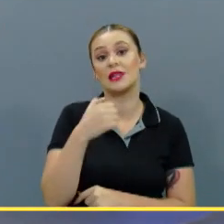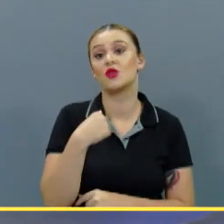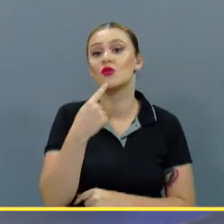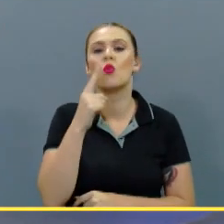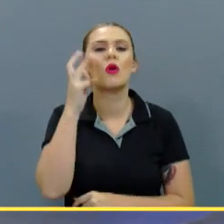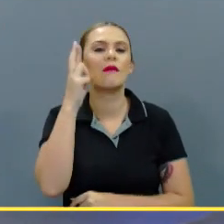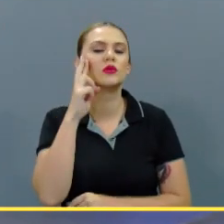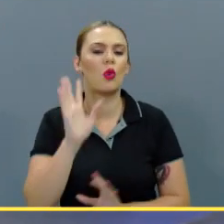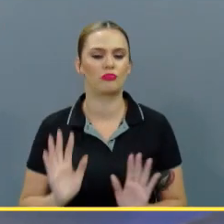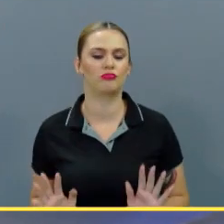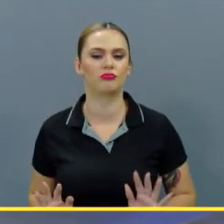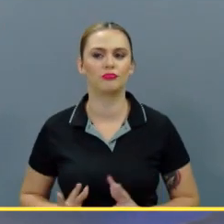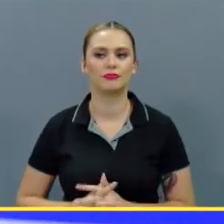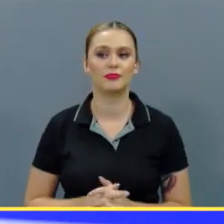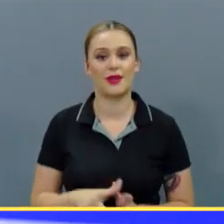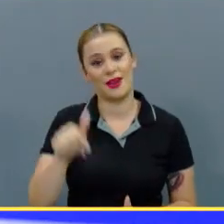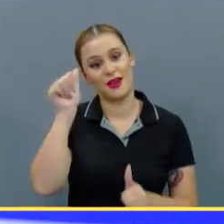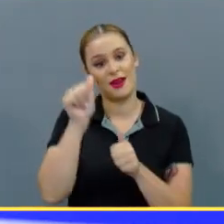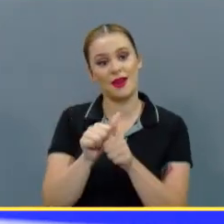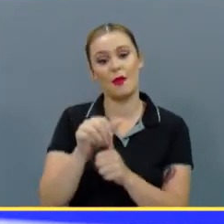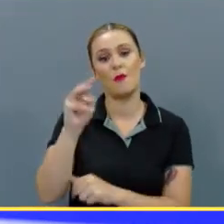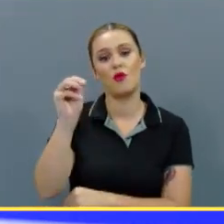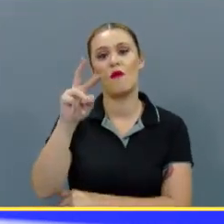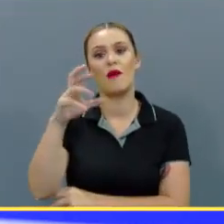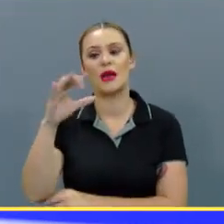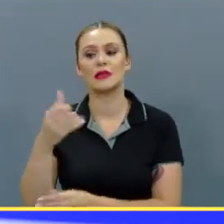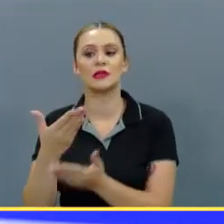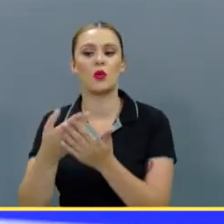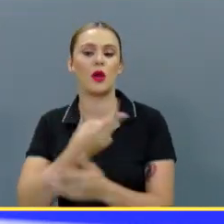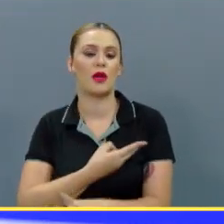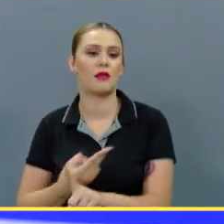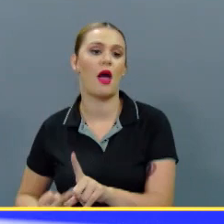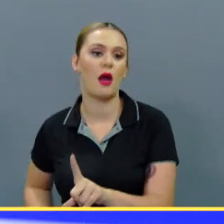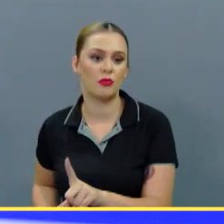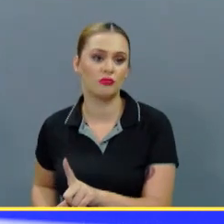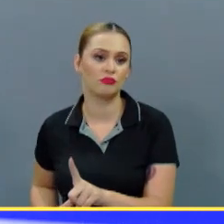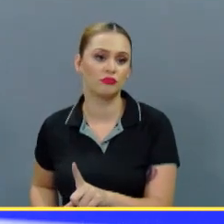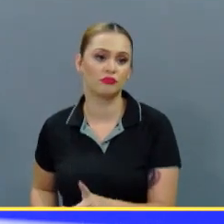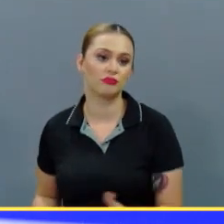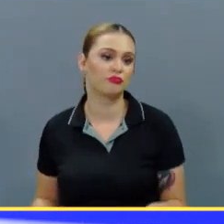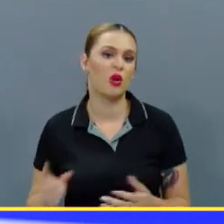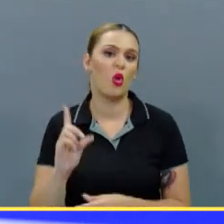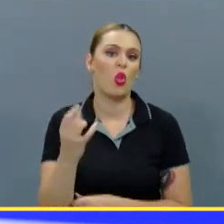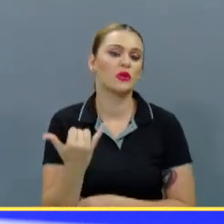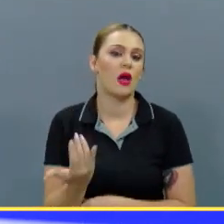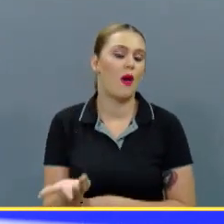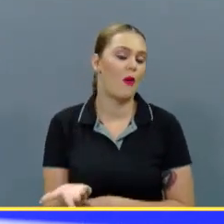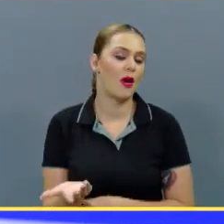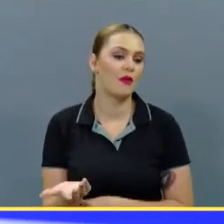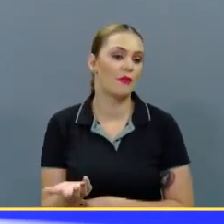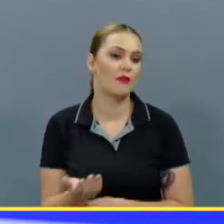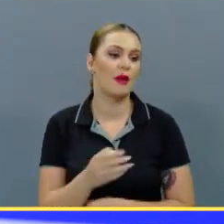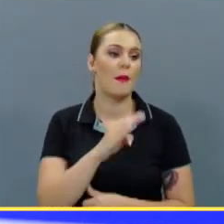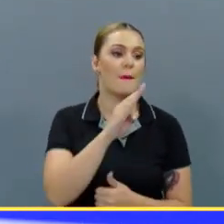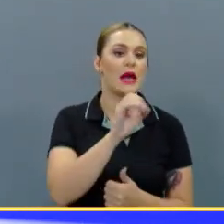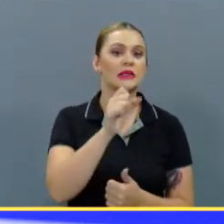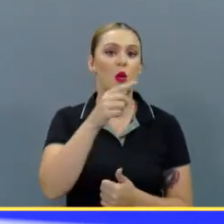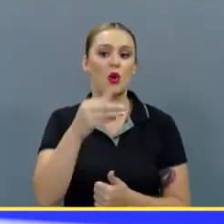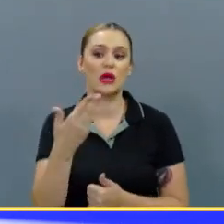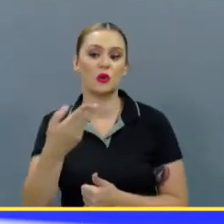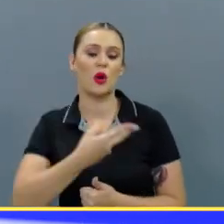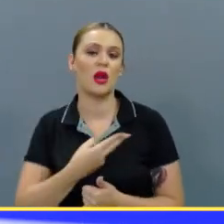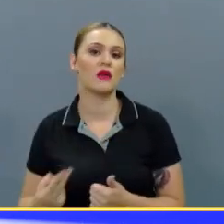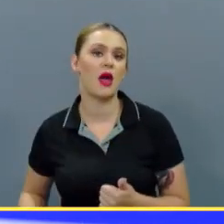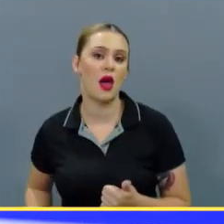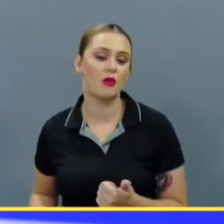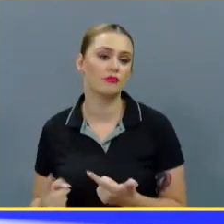por un motivo. Recuerden que Mauricio Vargas llegó a Herediano. Y dónde está hoy. Brian Segura llegó a Herediano.